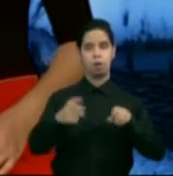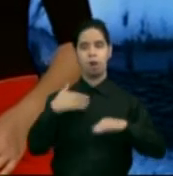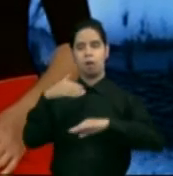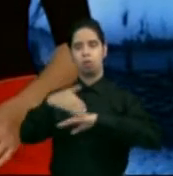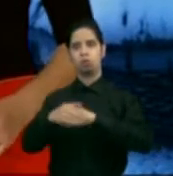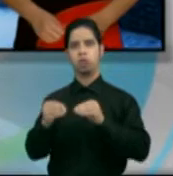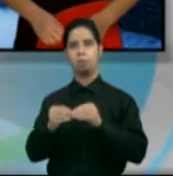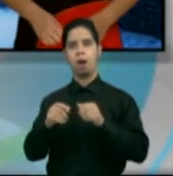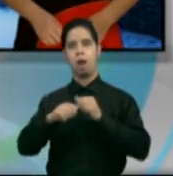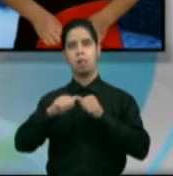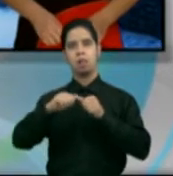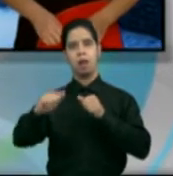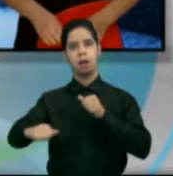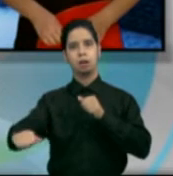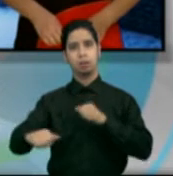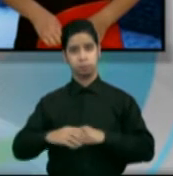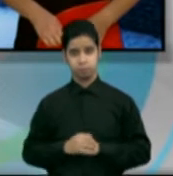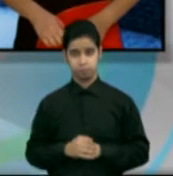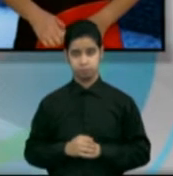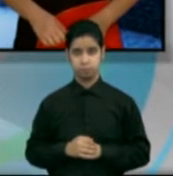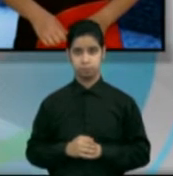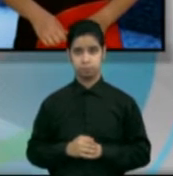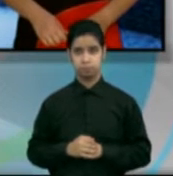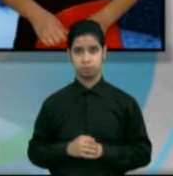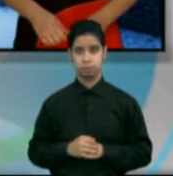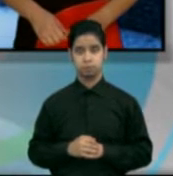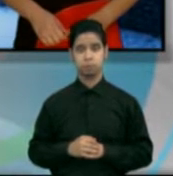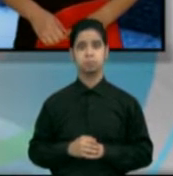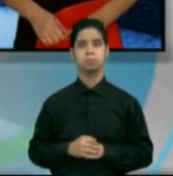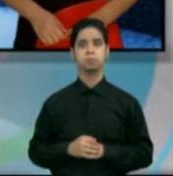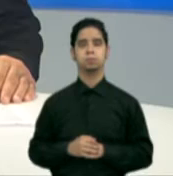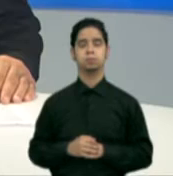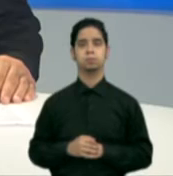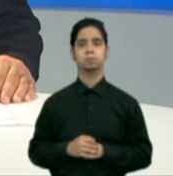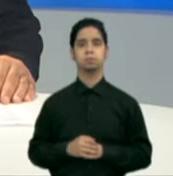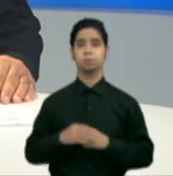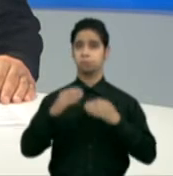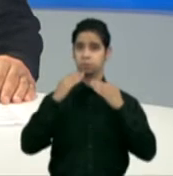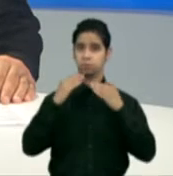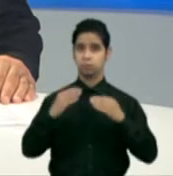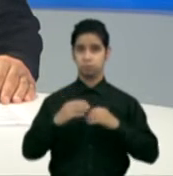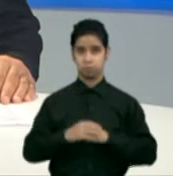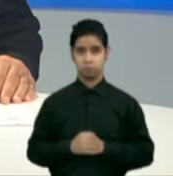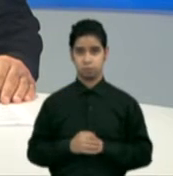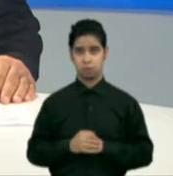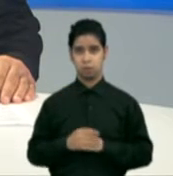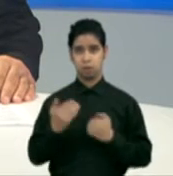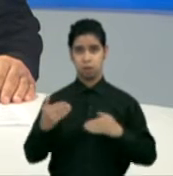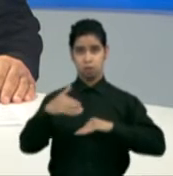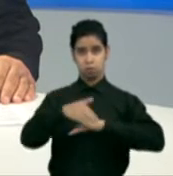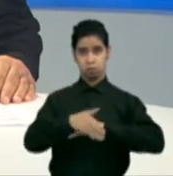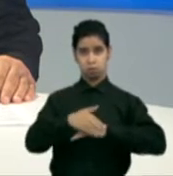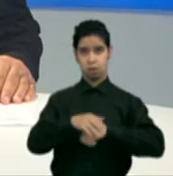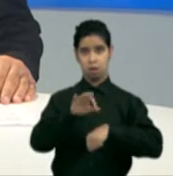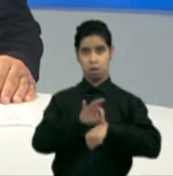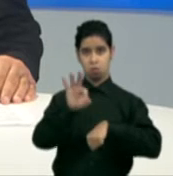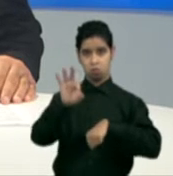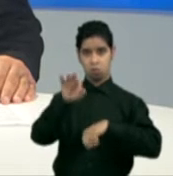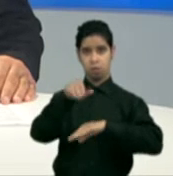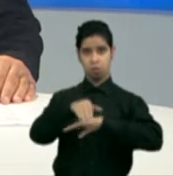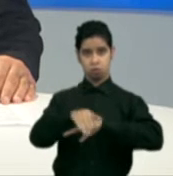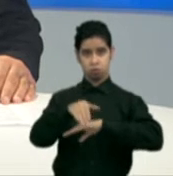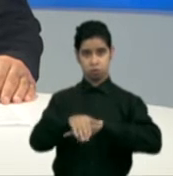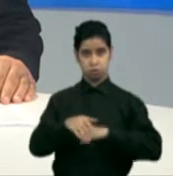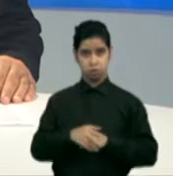la información. Les informó su meteoróloga Sugeili López Belén. Hasta la próxima. Muchas gracias. Bueno, y esta noche a las 9 en Enfoque Noticias